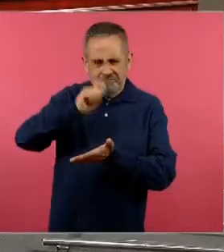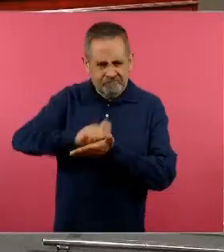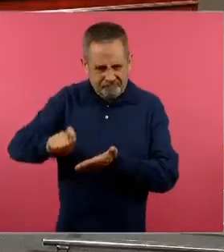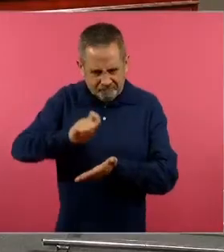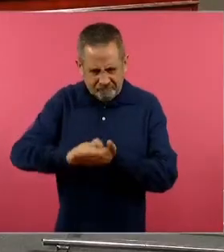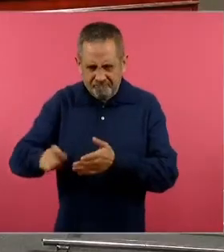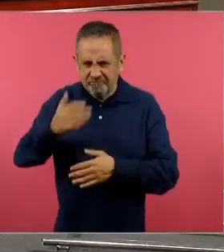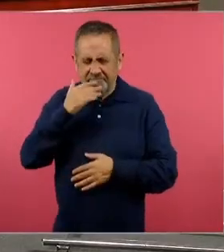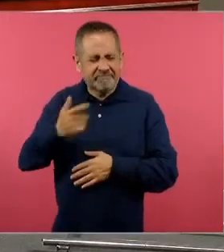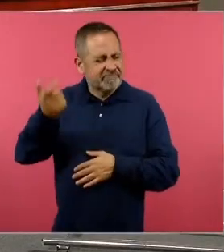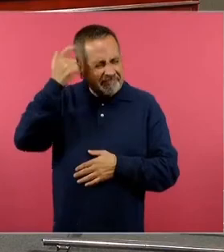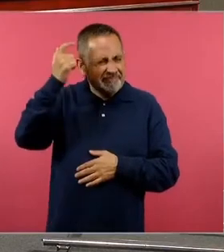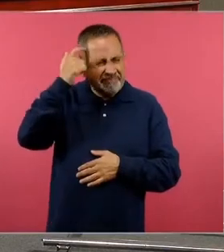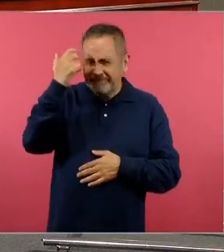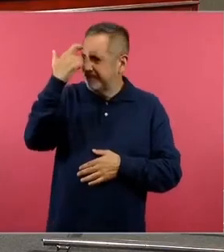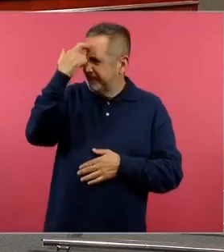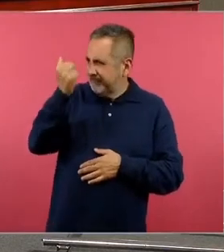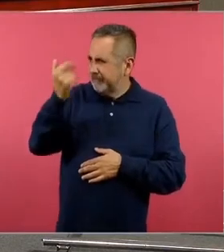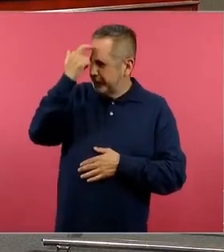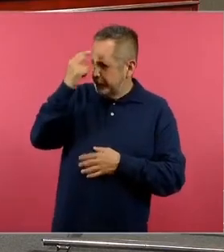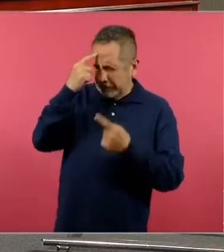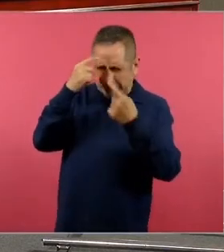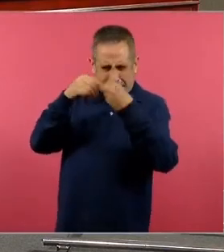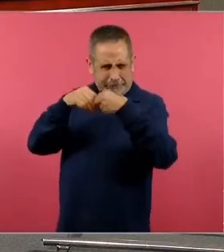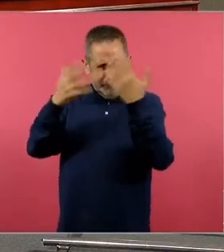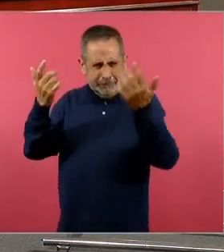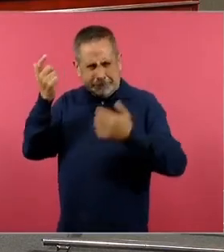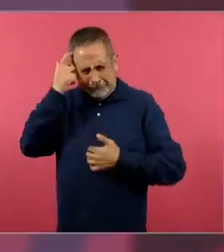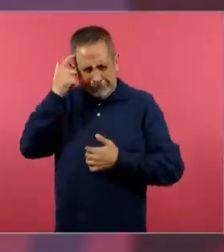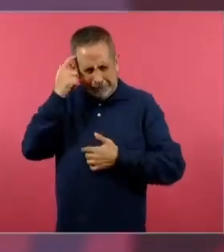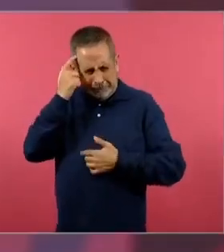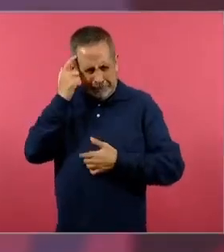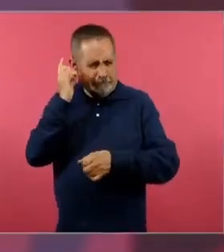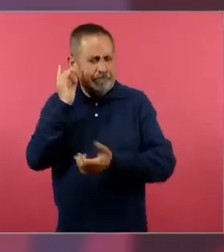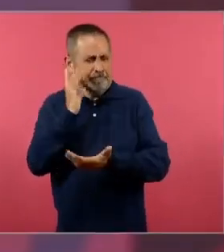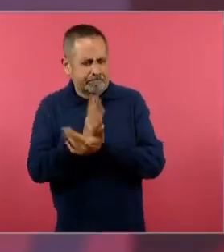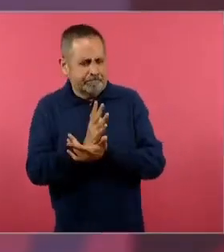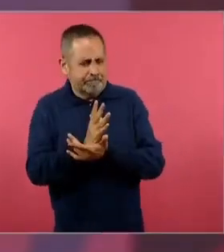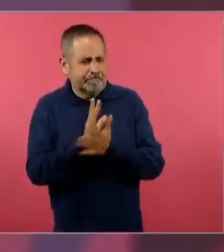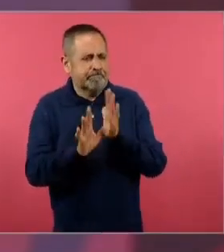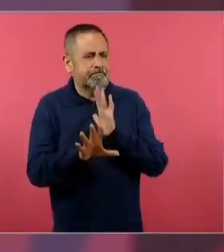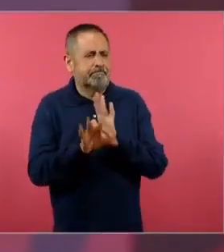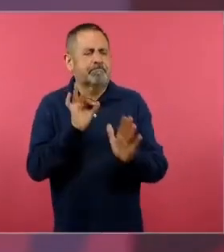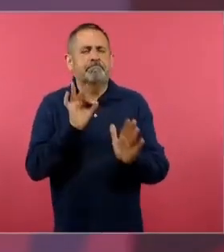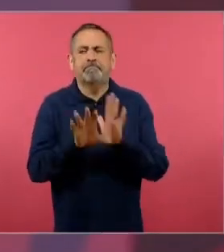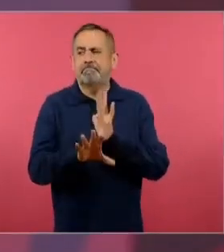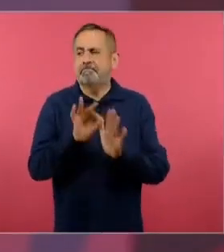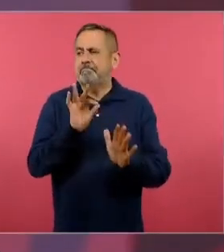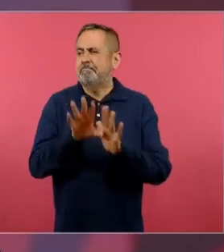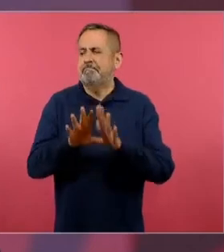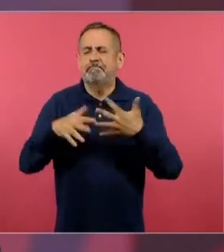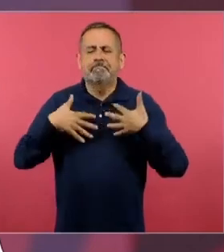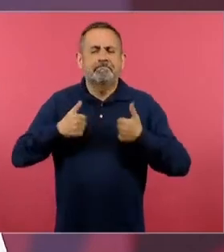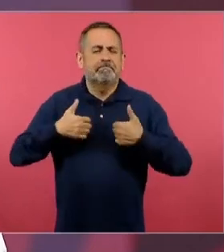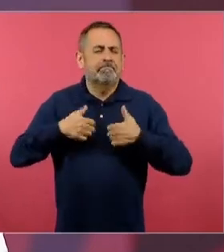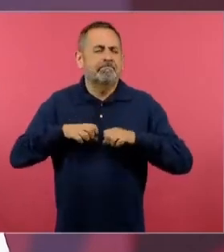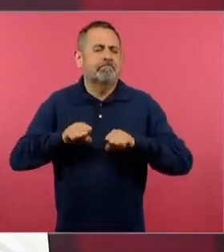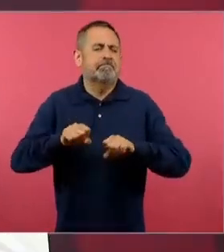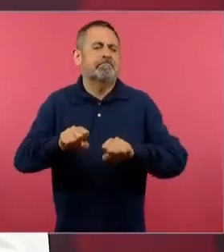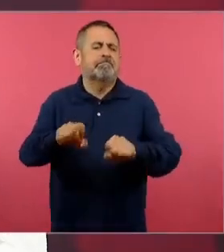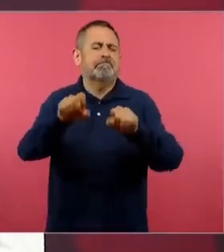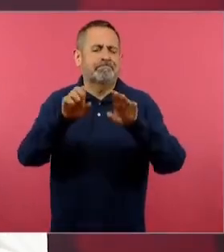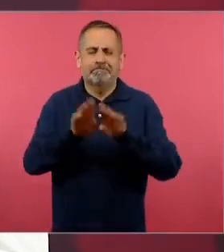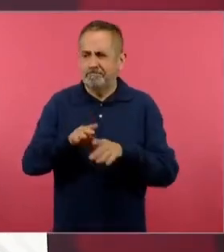proceso lógico hay un proceso de abstención de las matemáticas de la forma en que el conocimiento se va adquiriendo